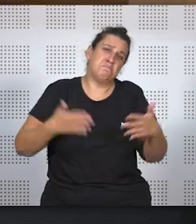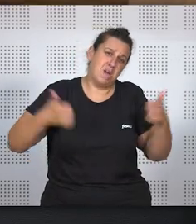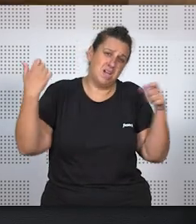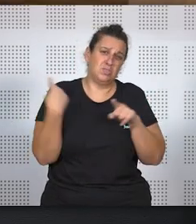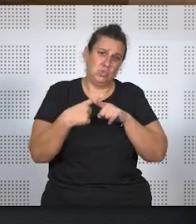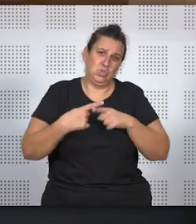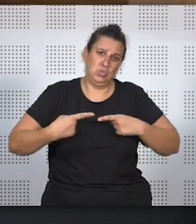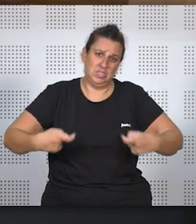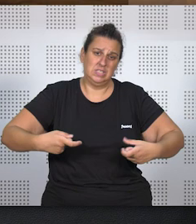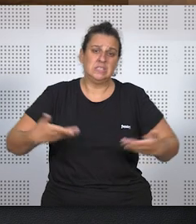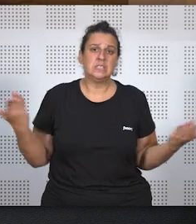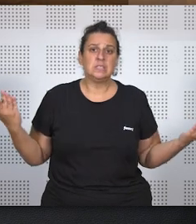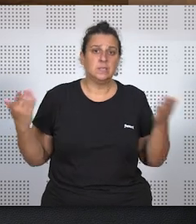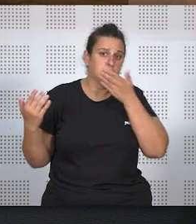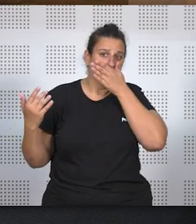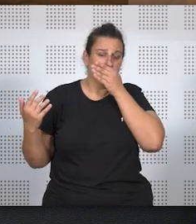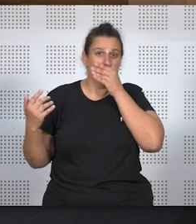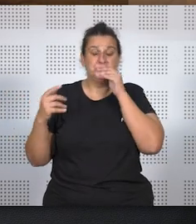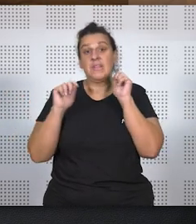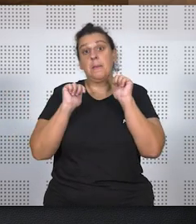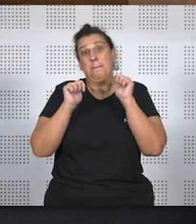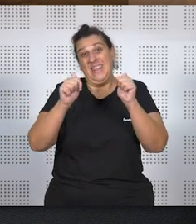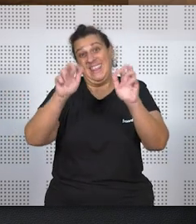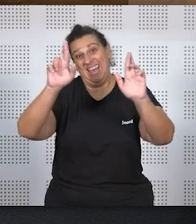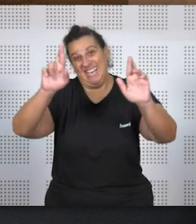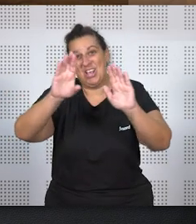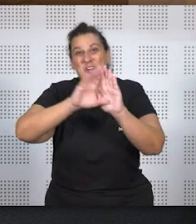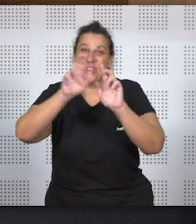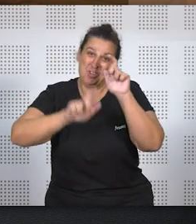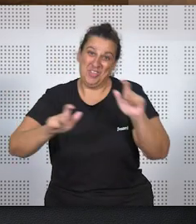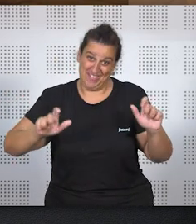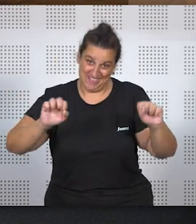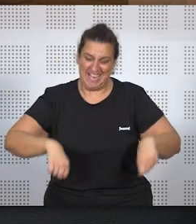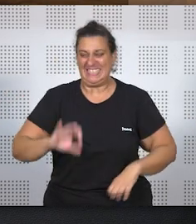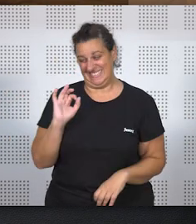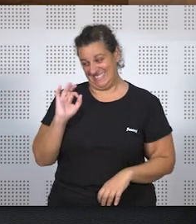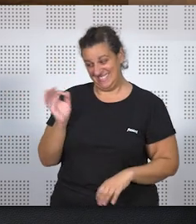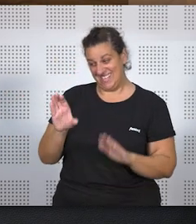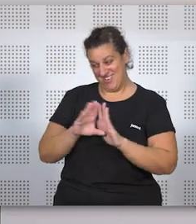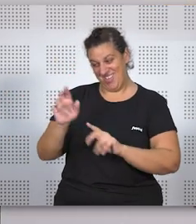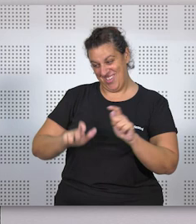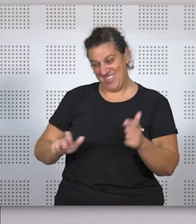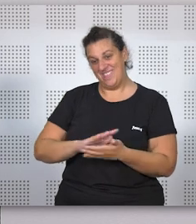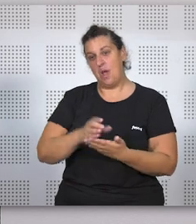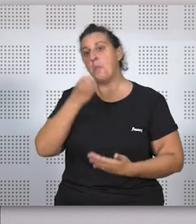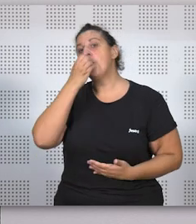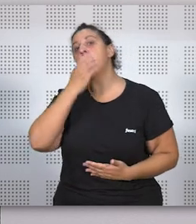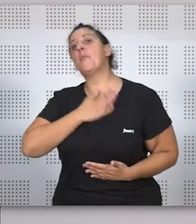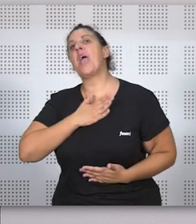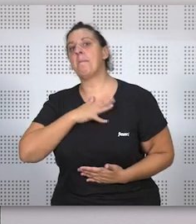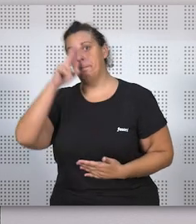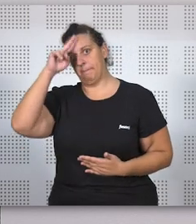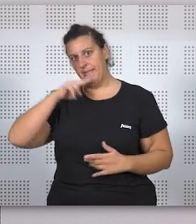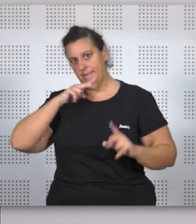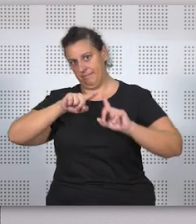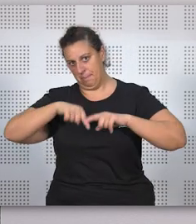muchas más cosas, pero bueno. Bueno, pues tenemos que empezar por el Código Civil. Sí, el Código Civil, que todavía sigue hablando del buen padre de